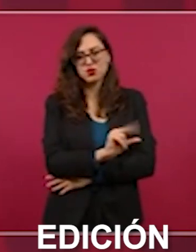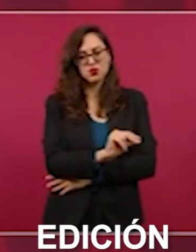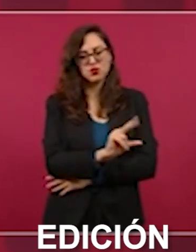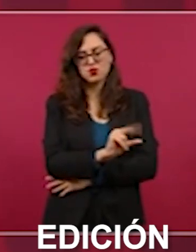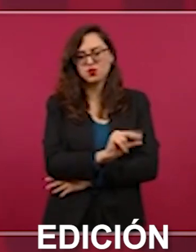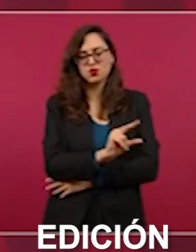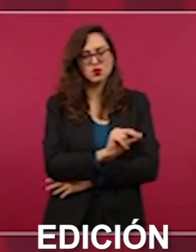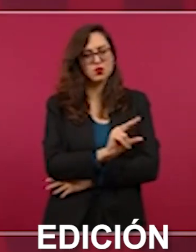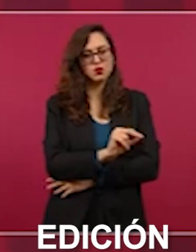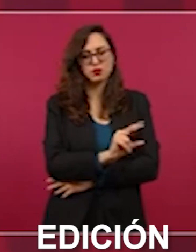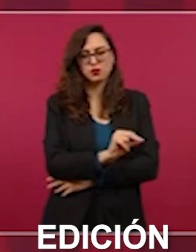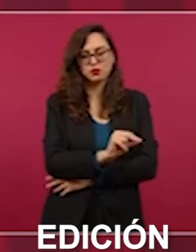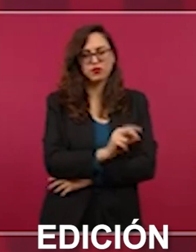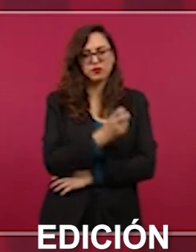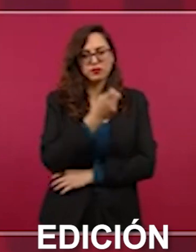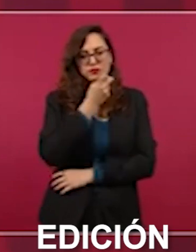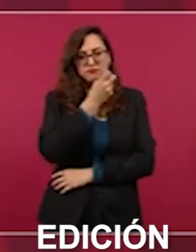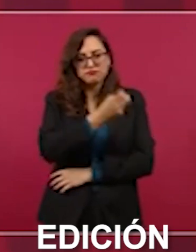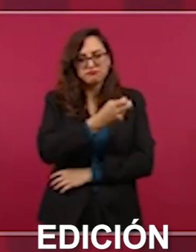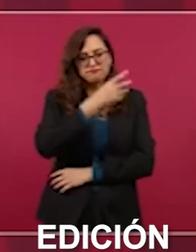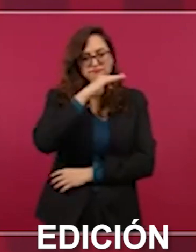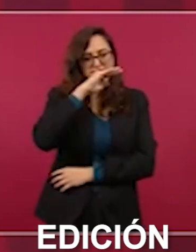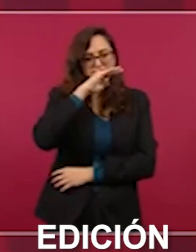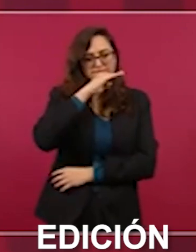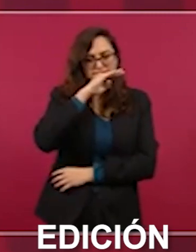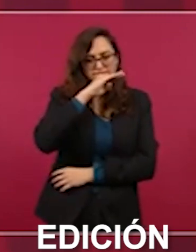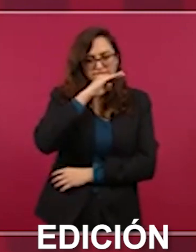o no